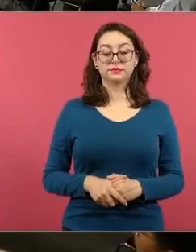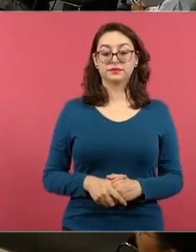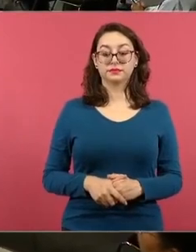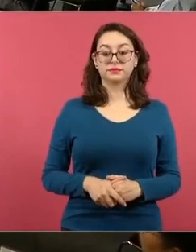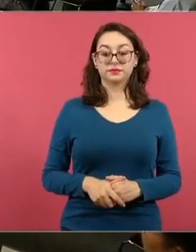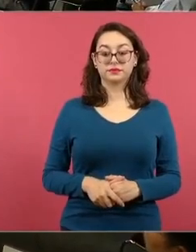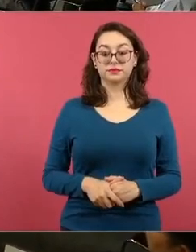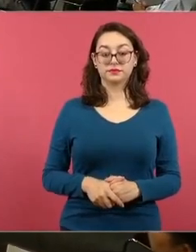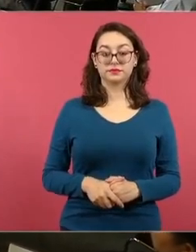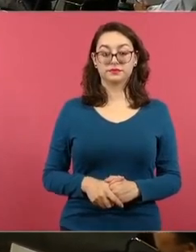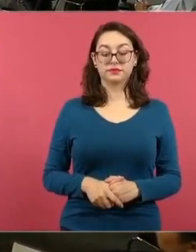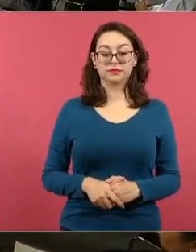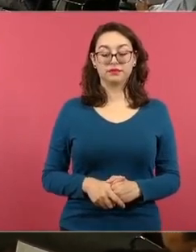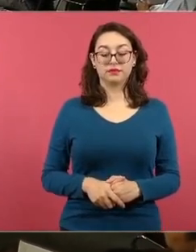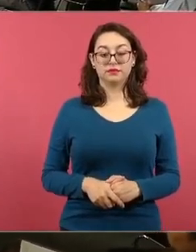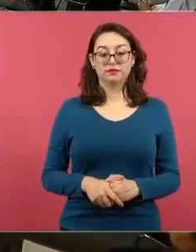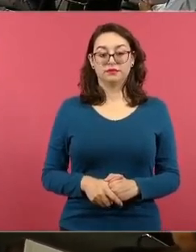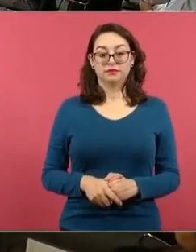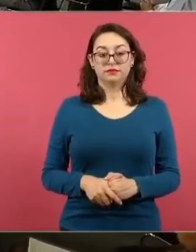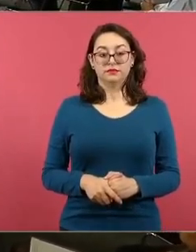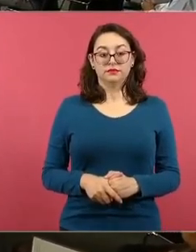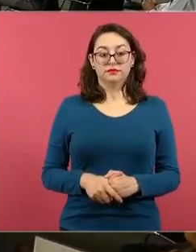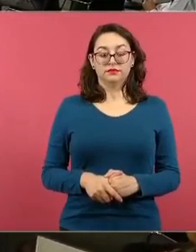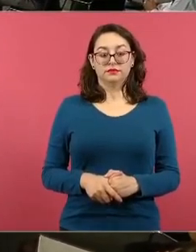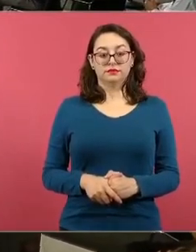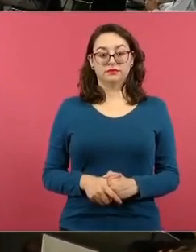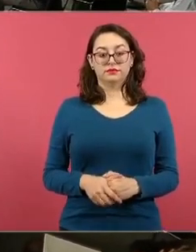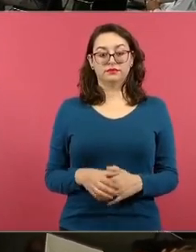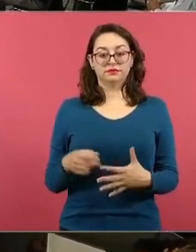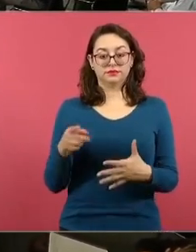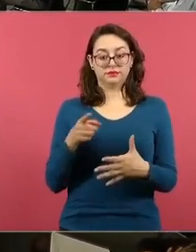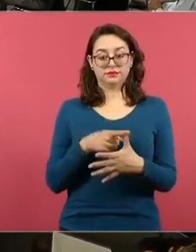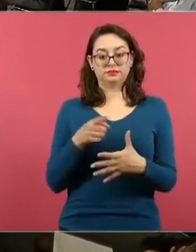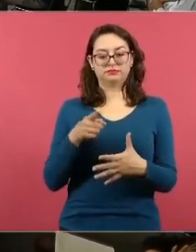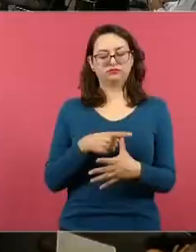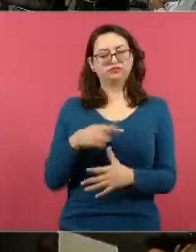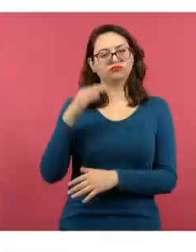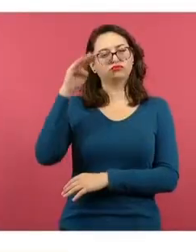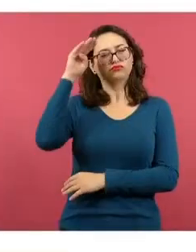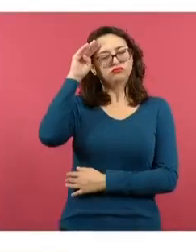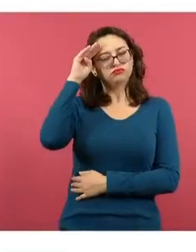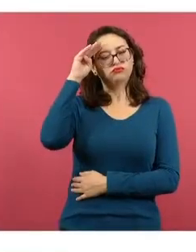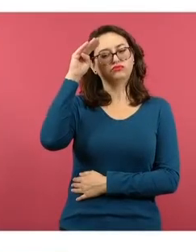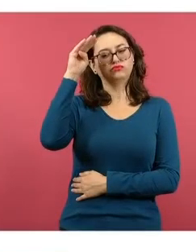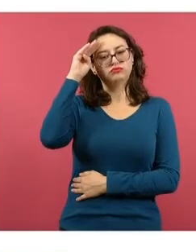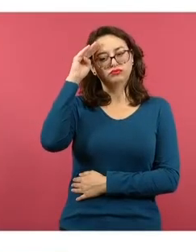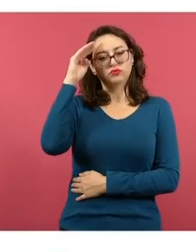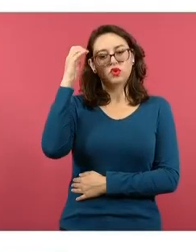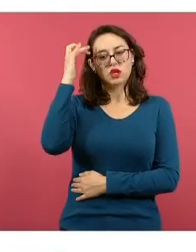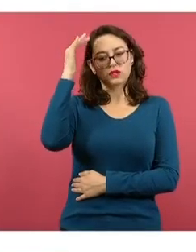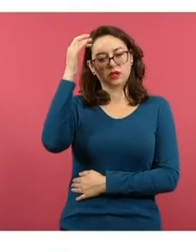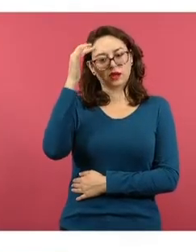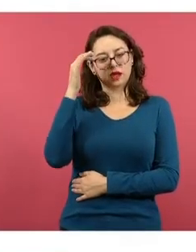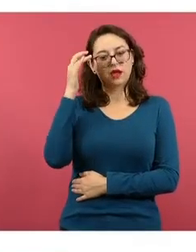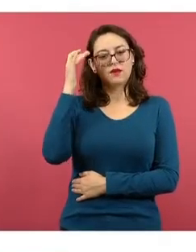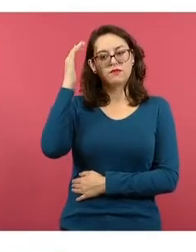En el momento número cinco, reflexionamos el camino andado, ya que el alumno